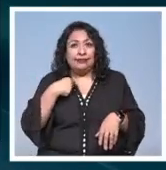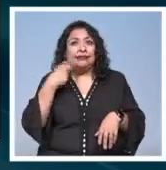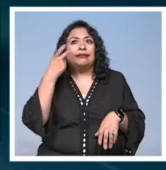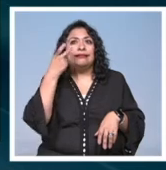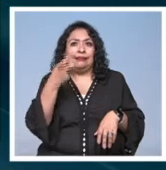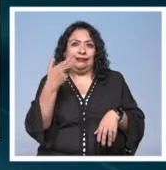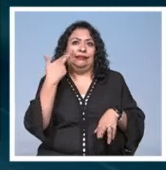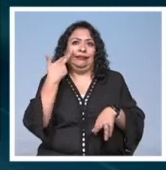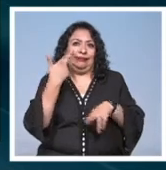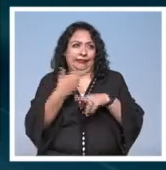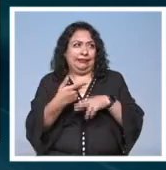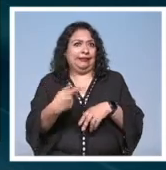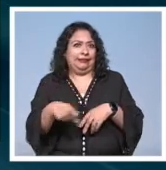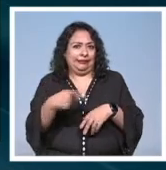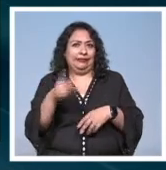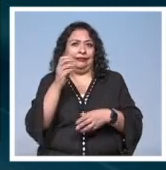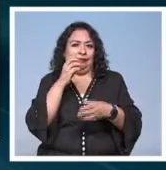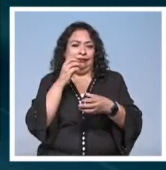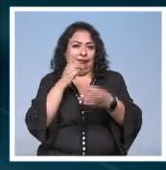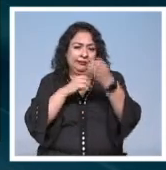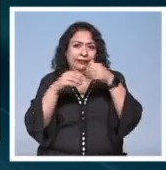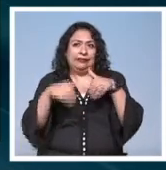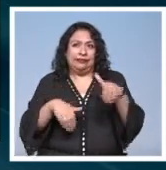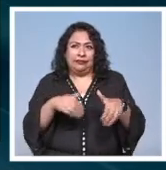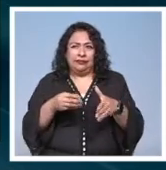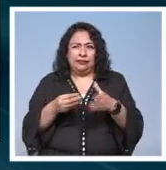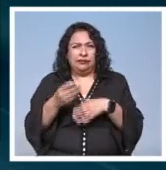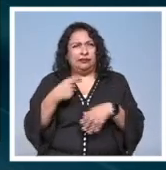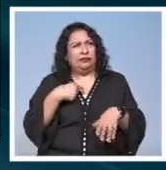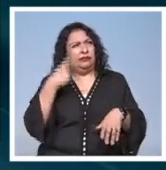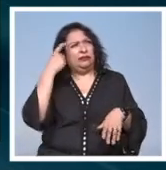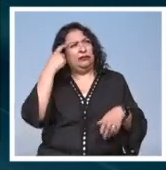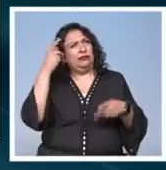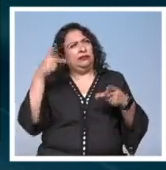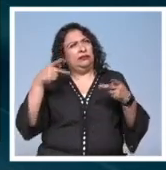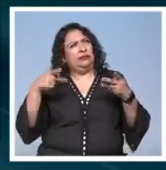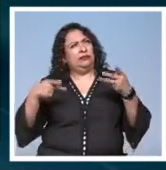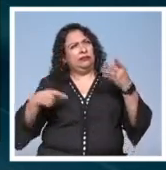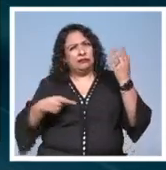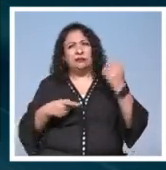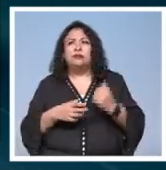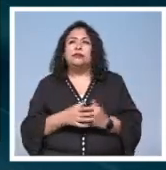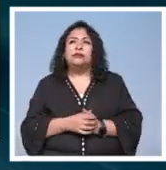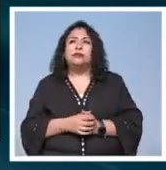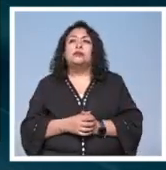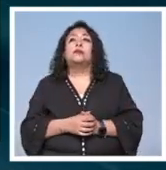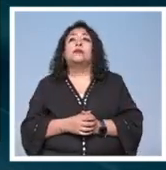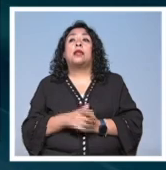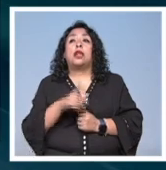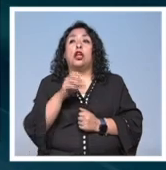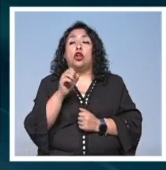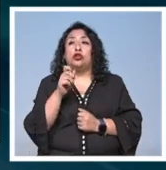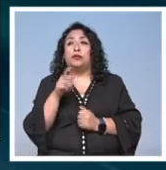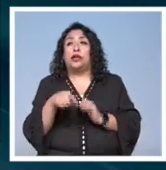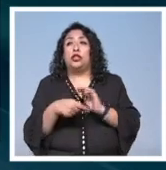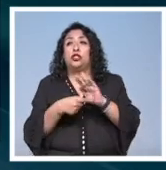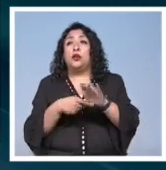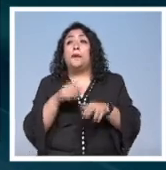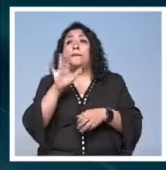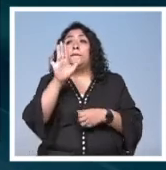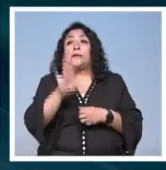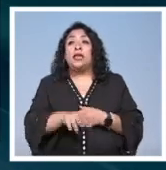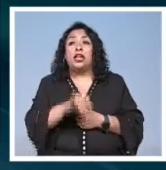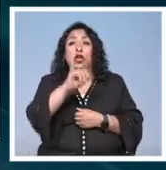una de las funciones principales del teatro salir y preguntarte cosas Los perros se presenta todos los